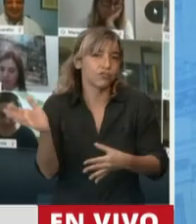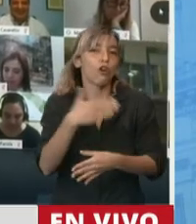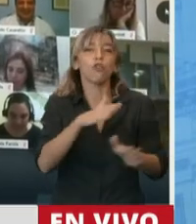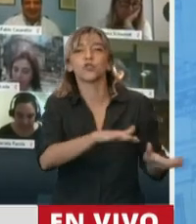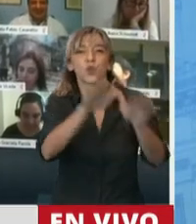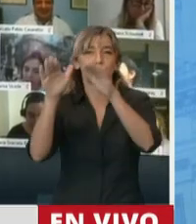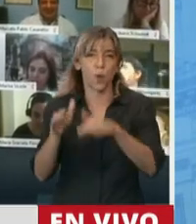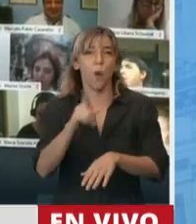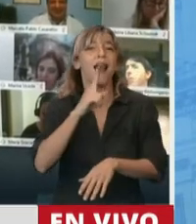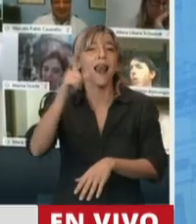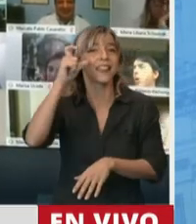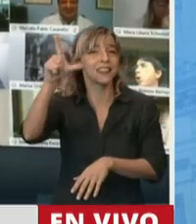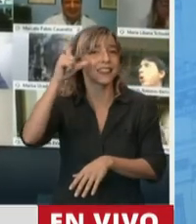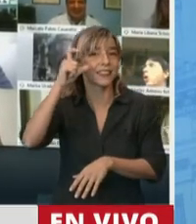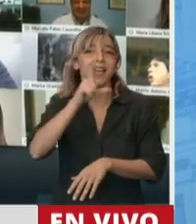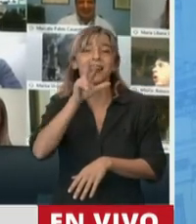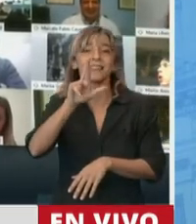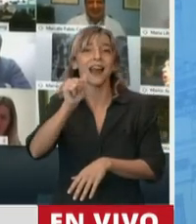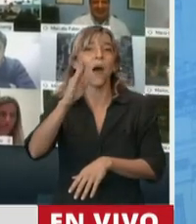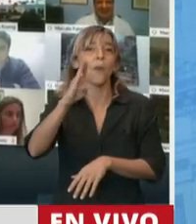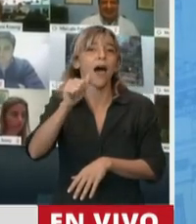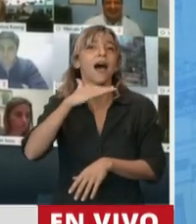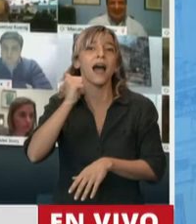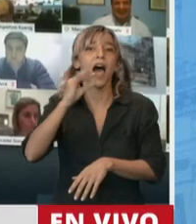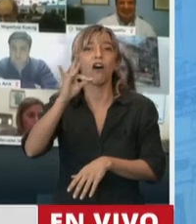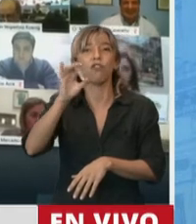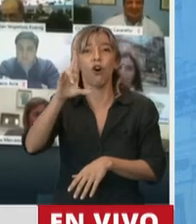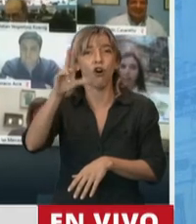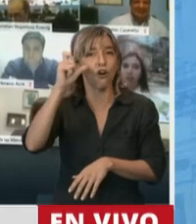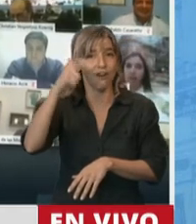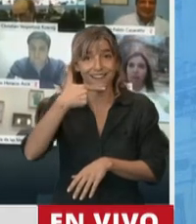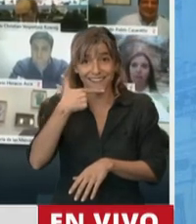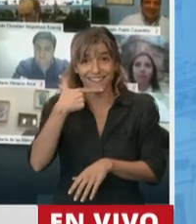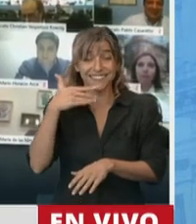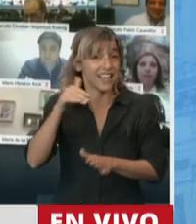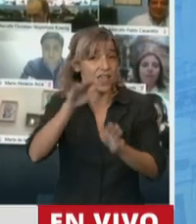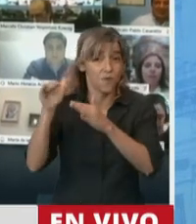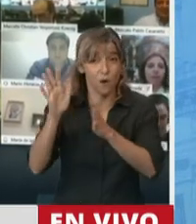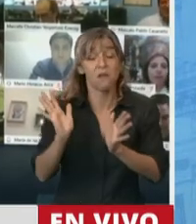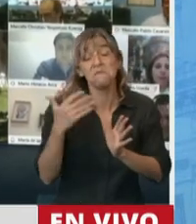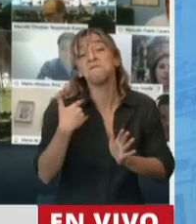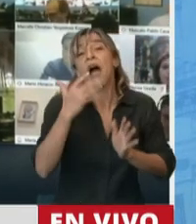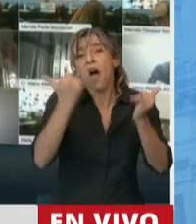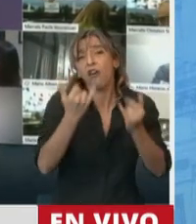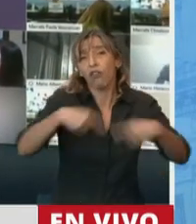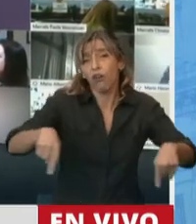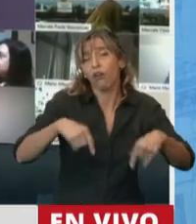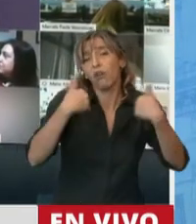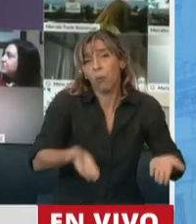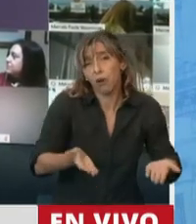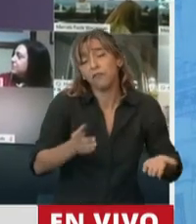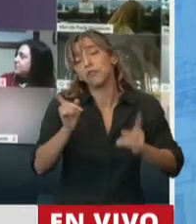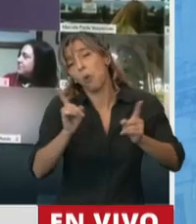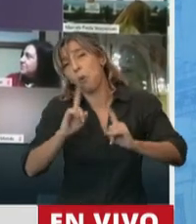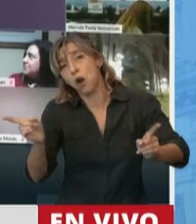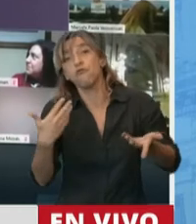comienza la evaluación de las ventajas y de las desventajas. Para los empresarios pueden ser unas y para los trabajadores,